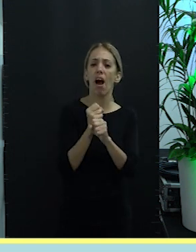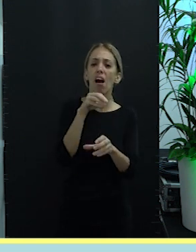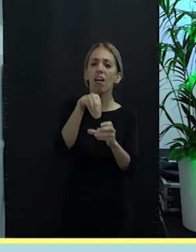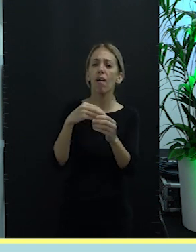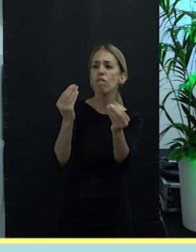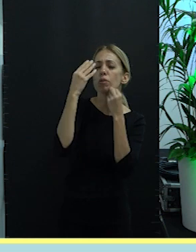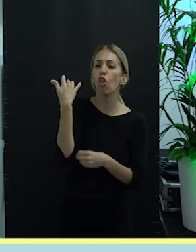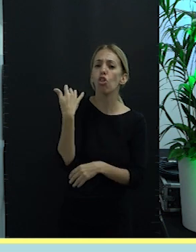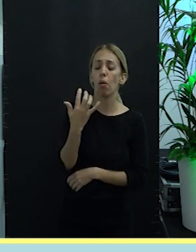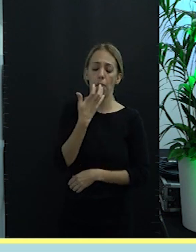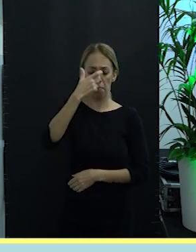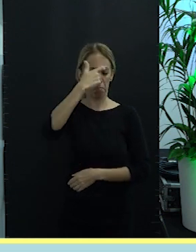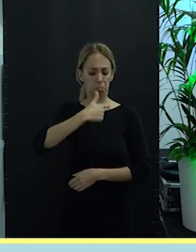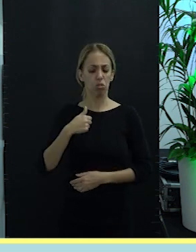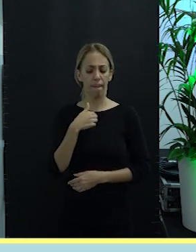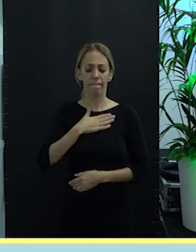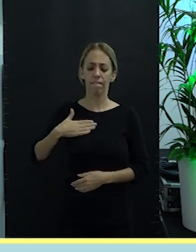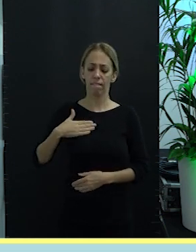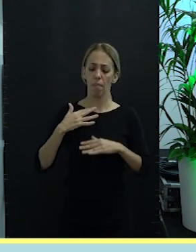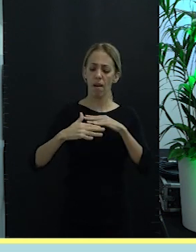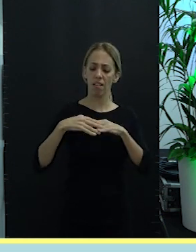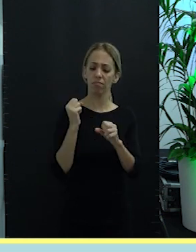Yo quiero ser marinero. ¿A dónde voy?